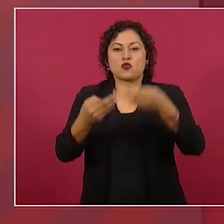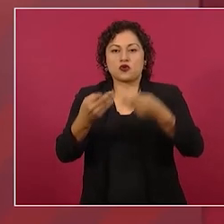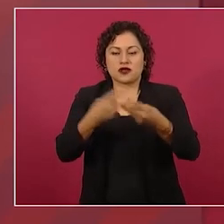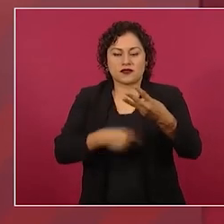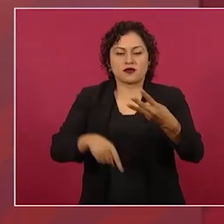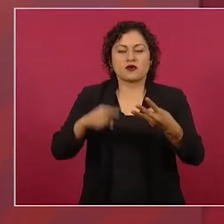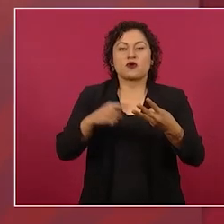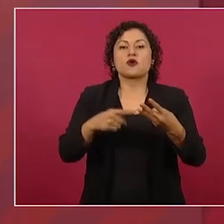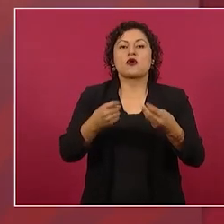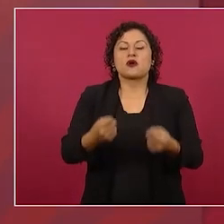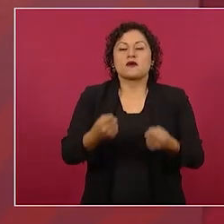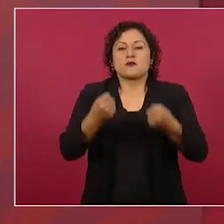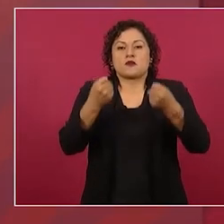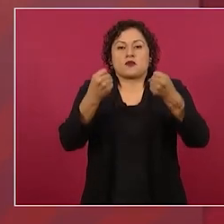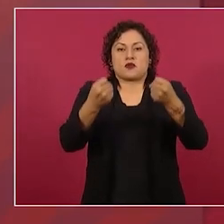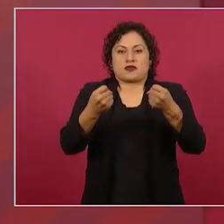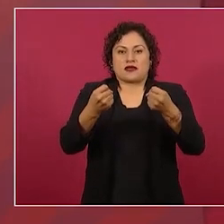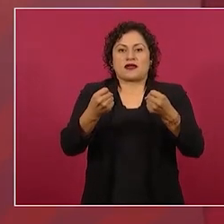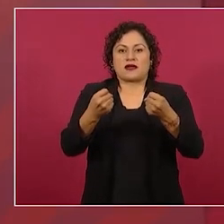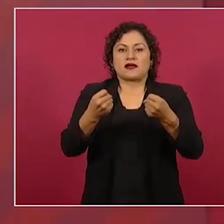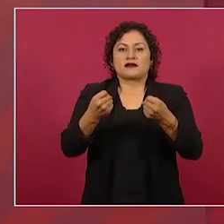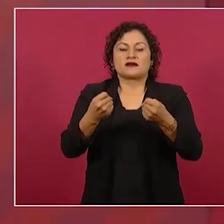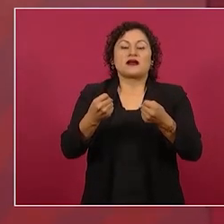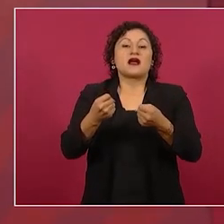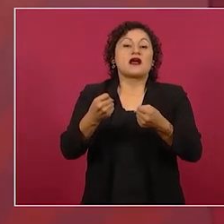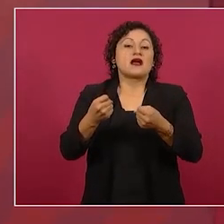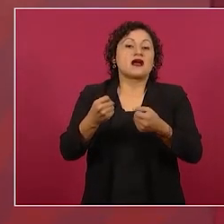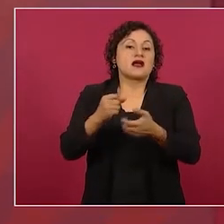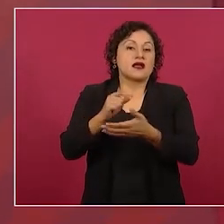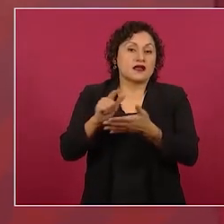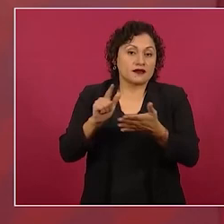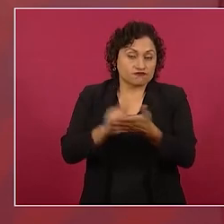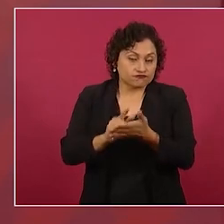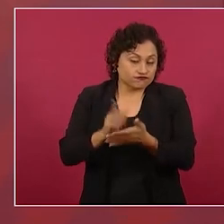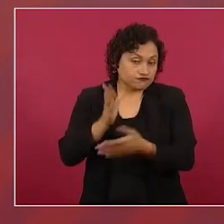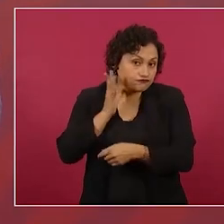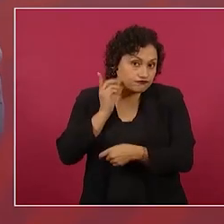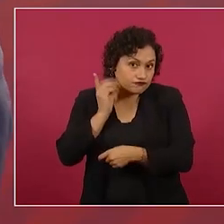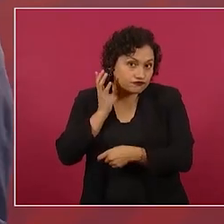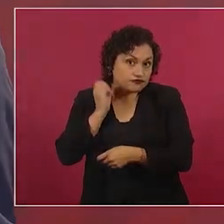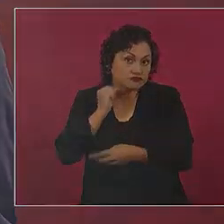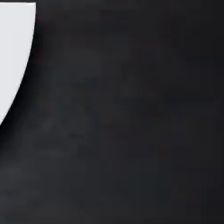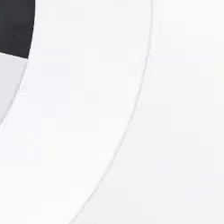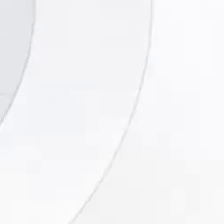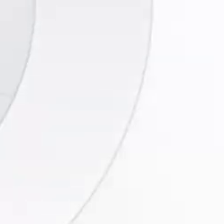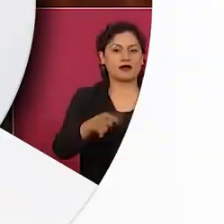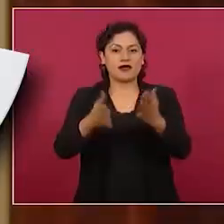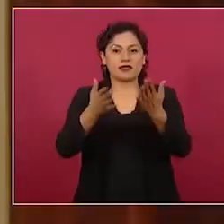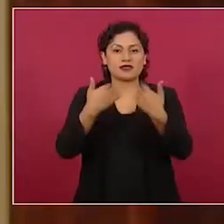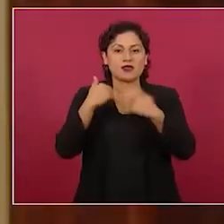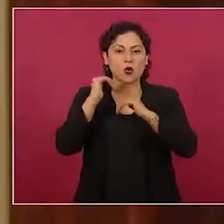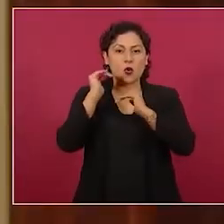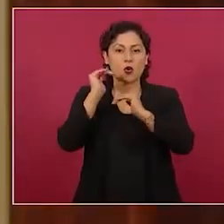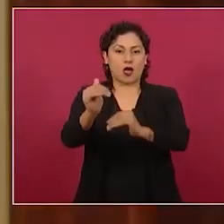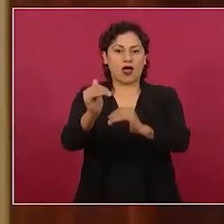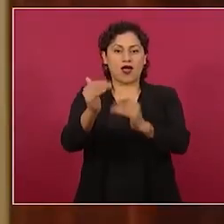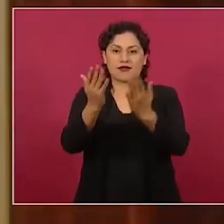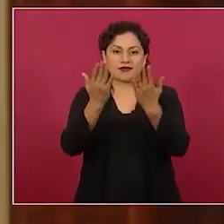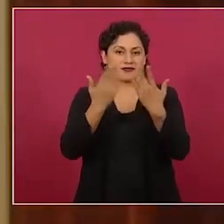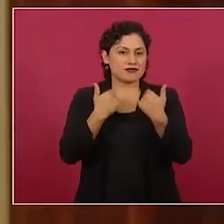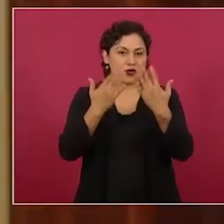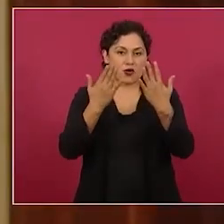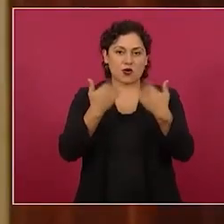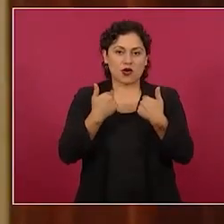al poder legislativo y al poder mediático en el llamado